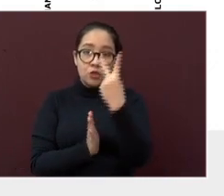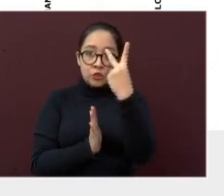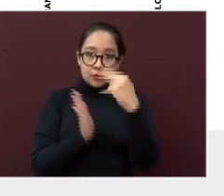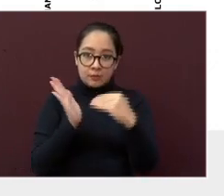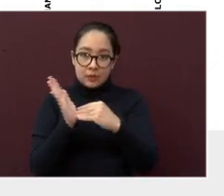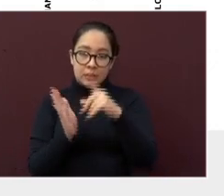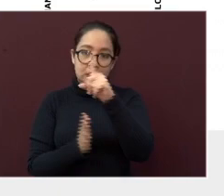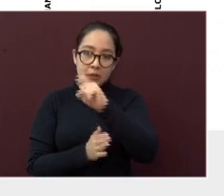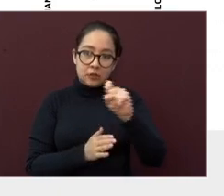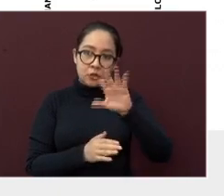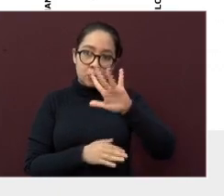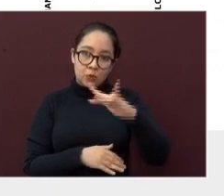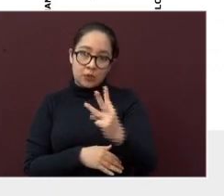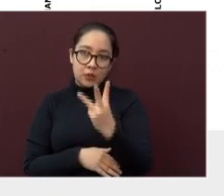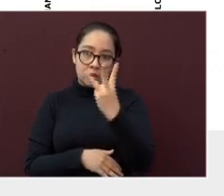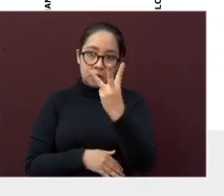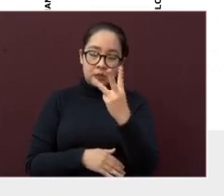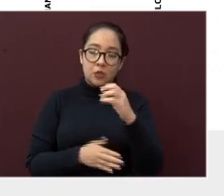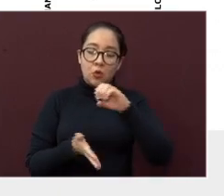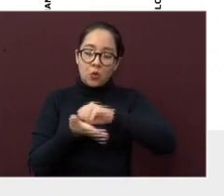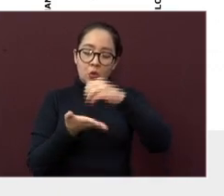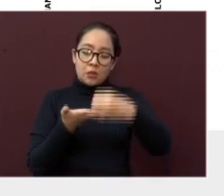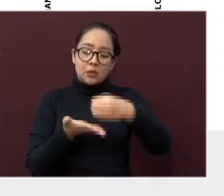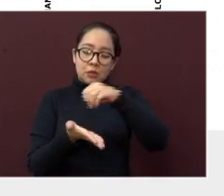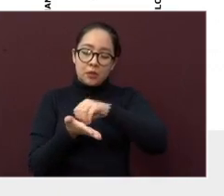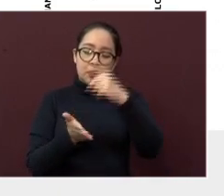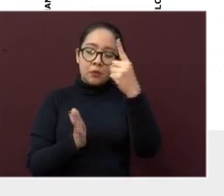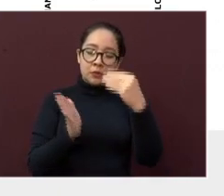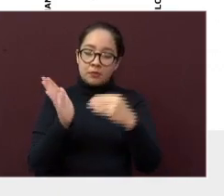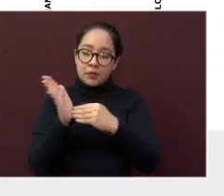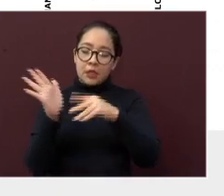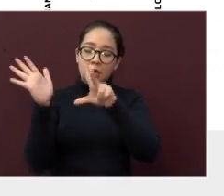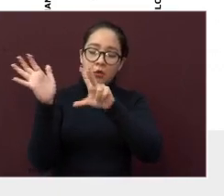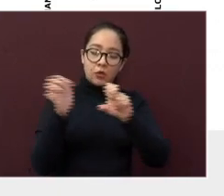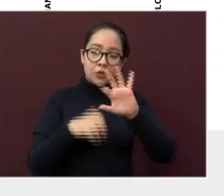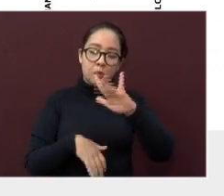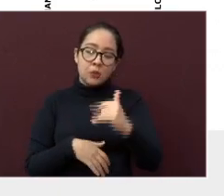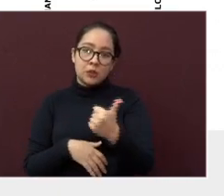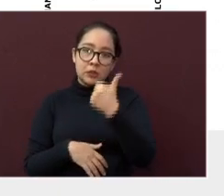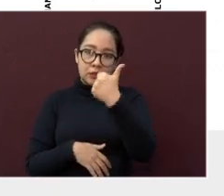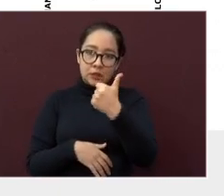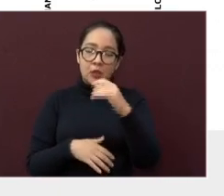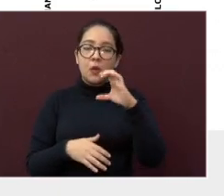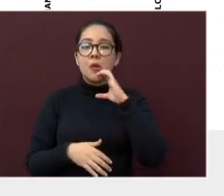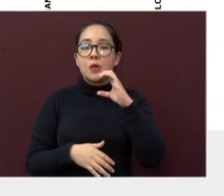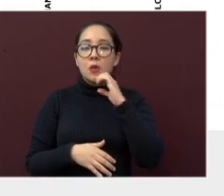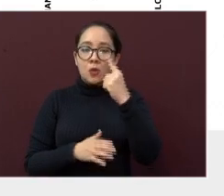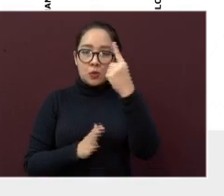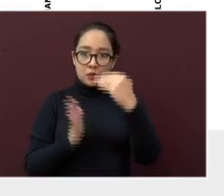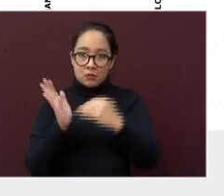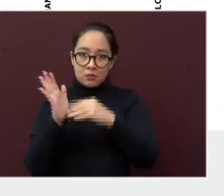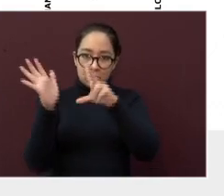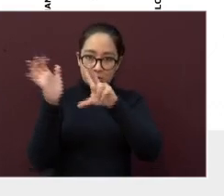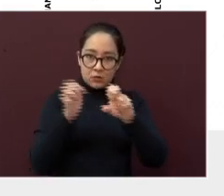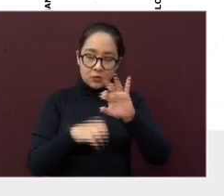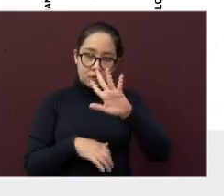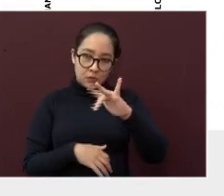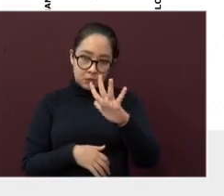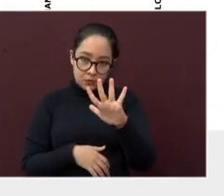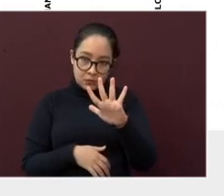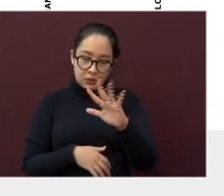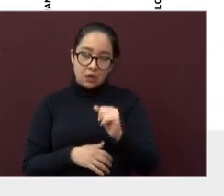,153. Orizaba, 1,856. Córdoba con 1,850.